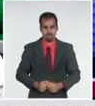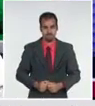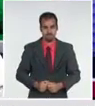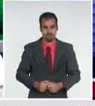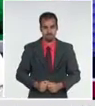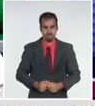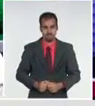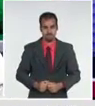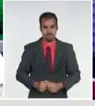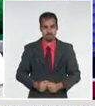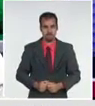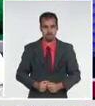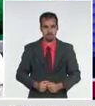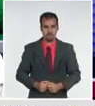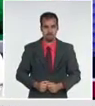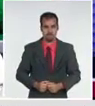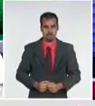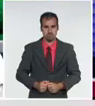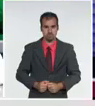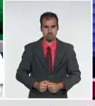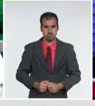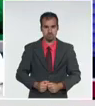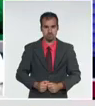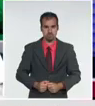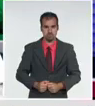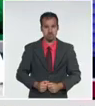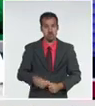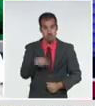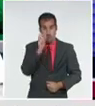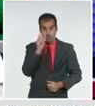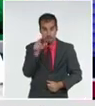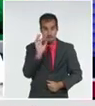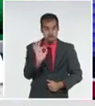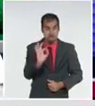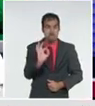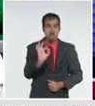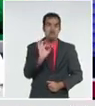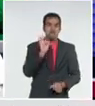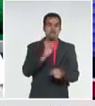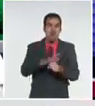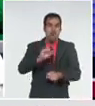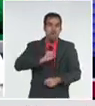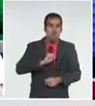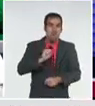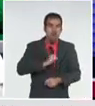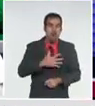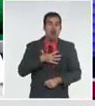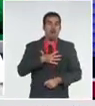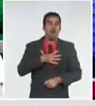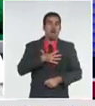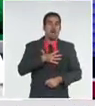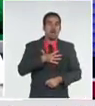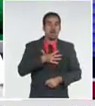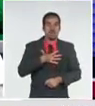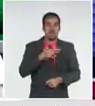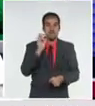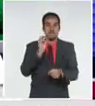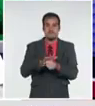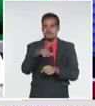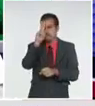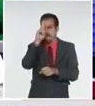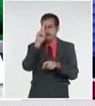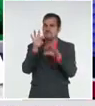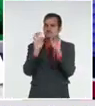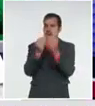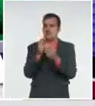con tos y falta de aire, fue evaluado en la pesquisa por su médico